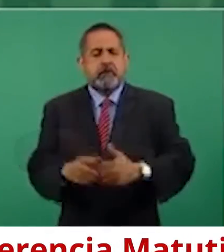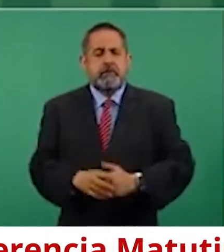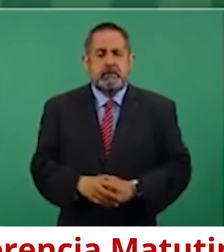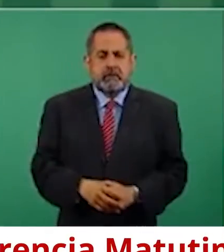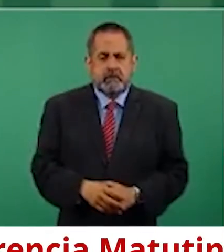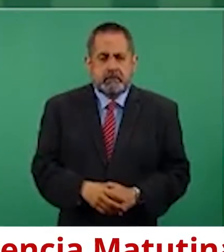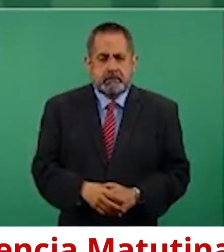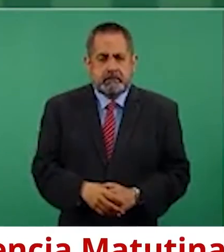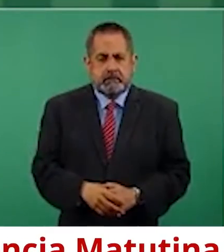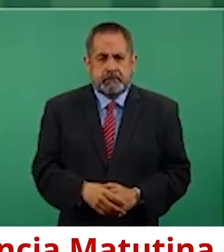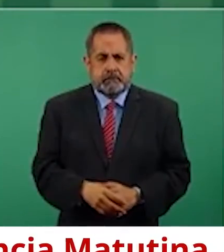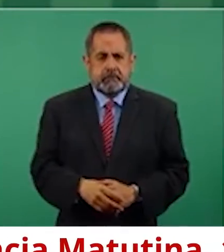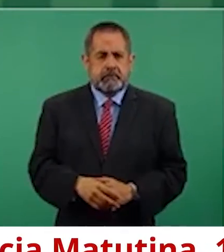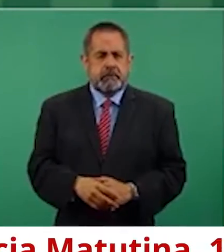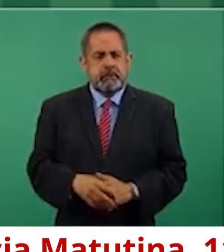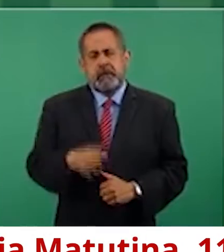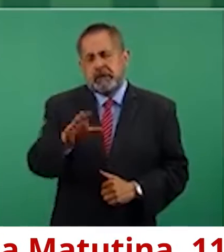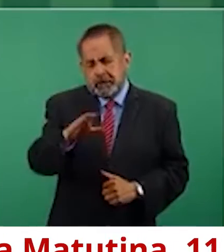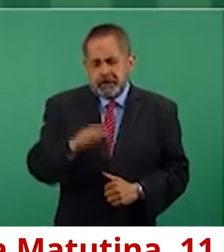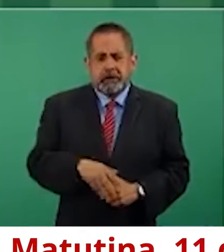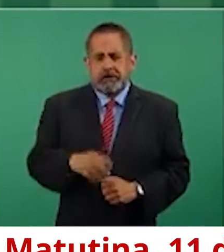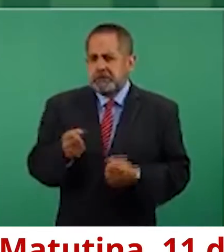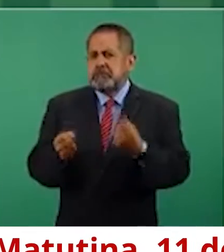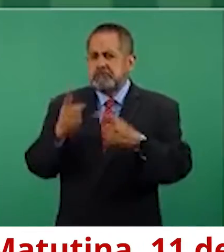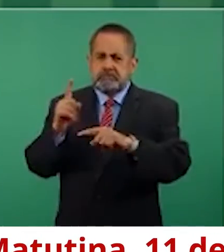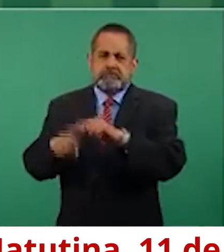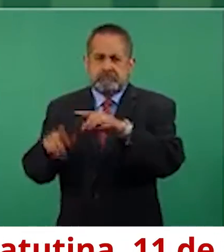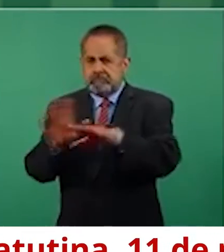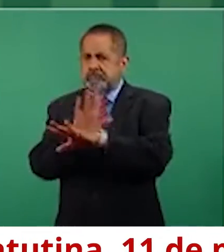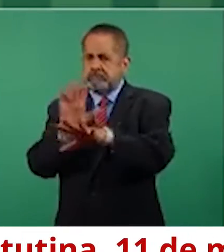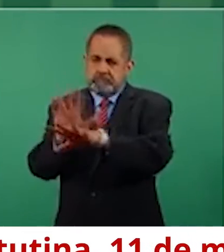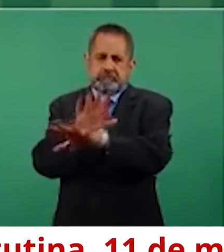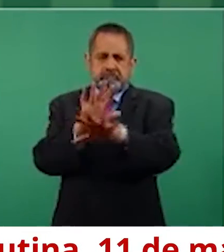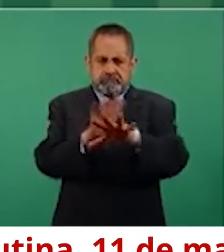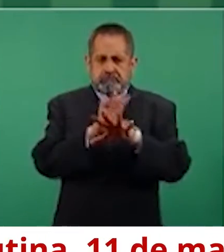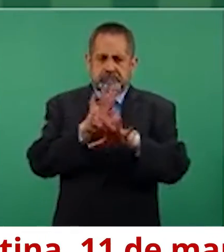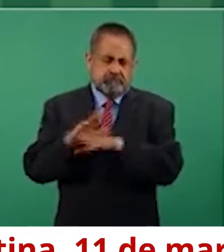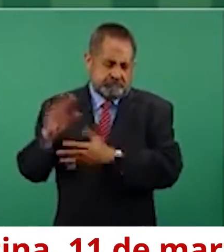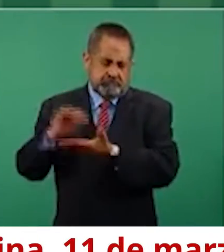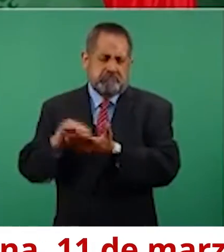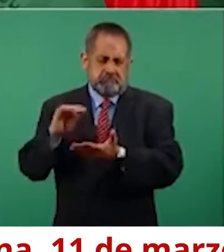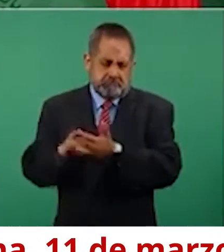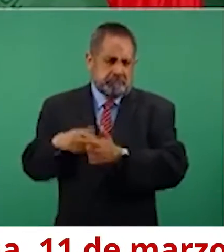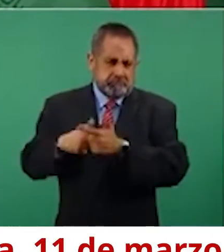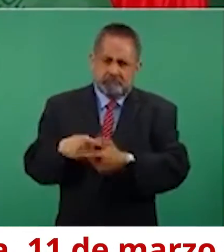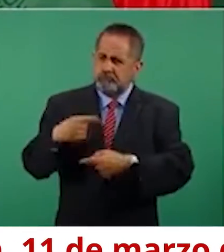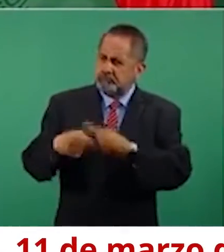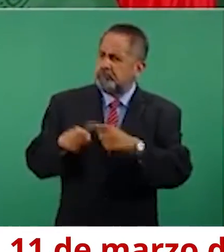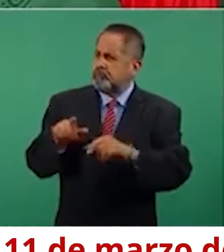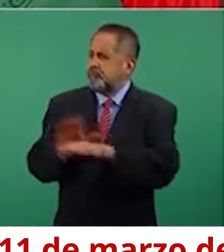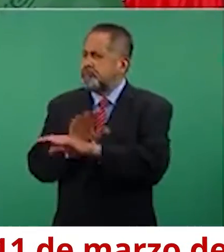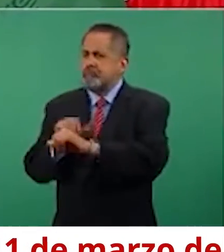Ha habido cambios, se están dando constantemente y